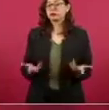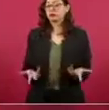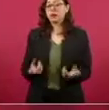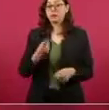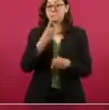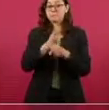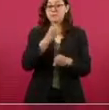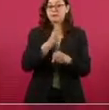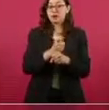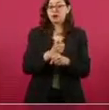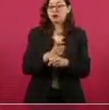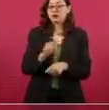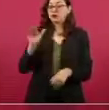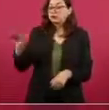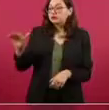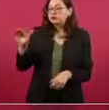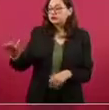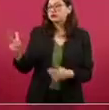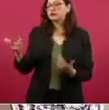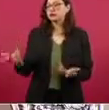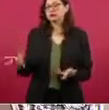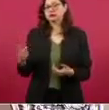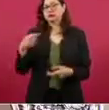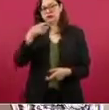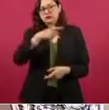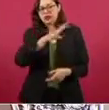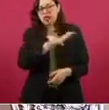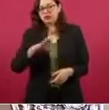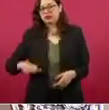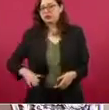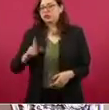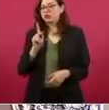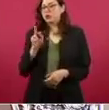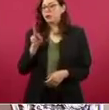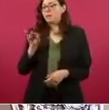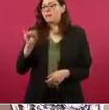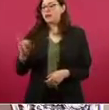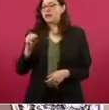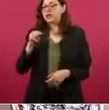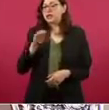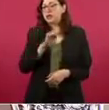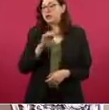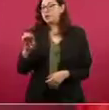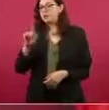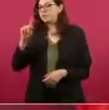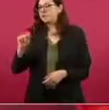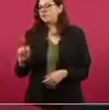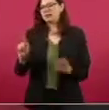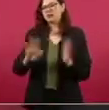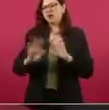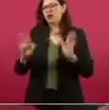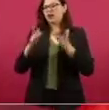por Anaya y que se unieran todos